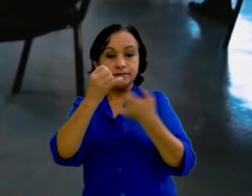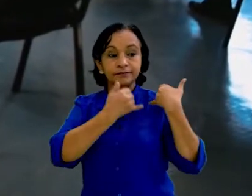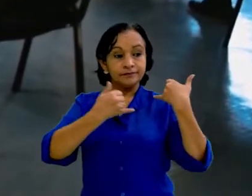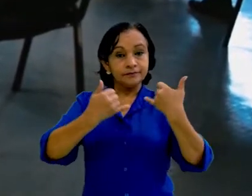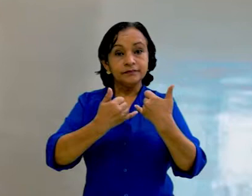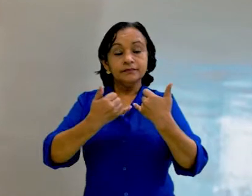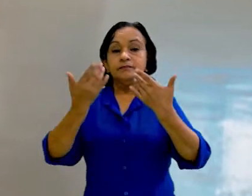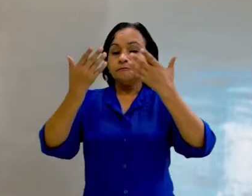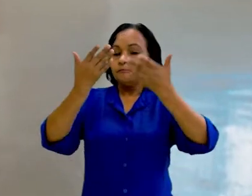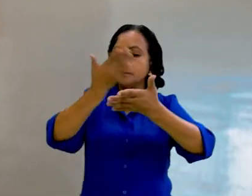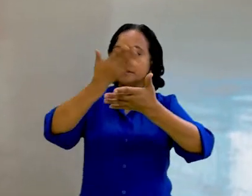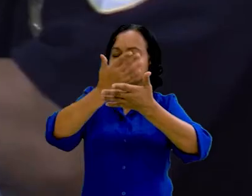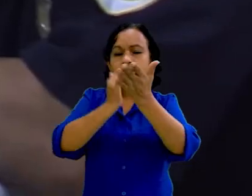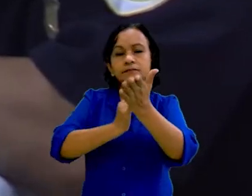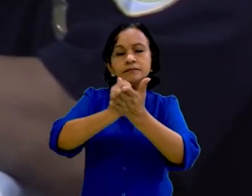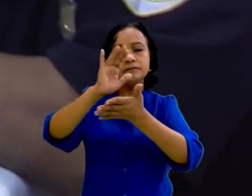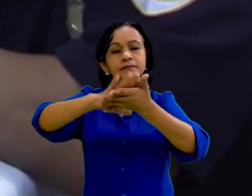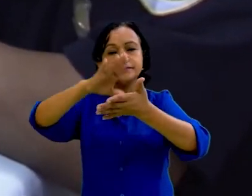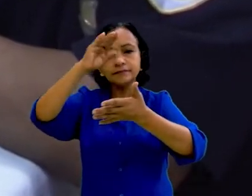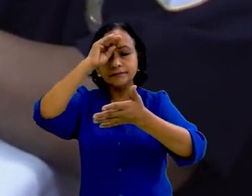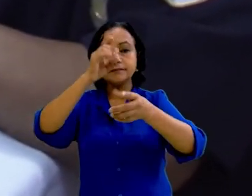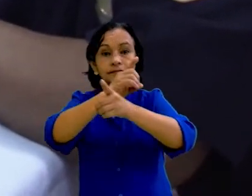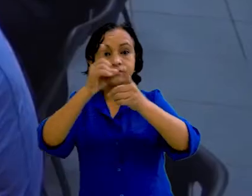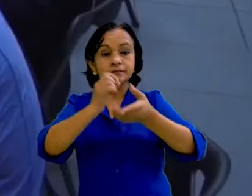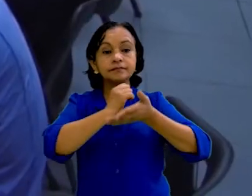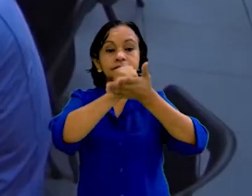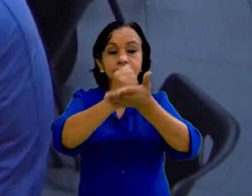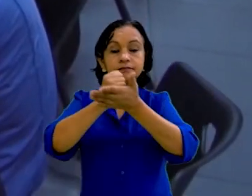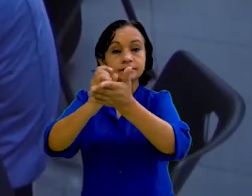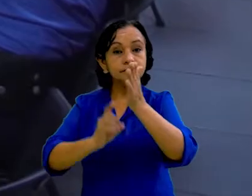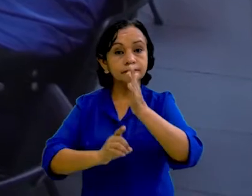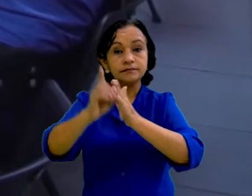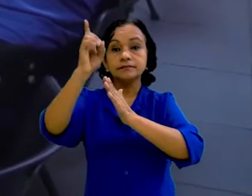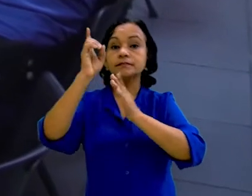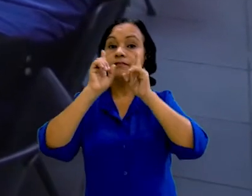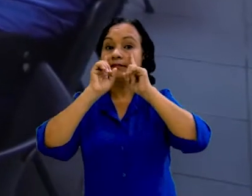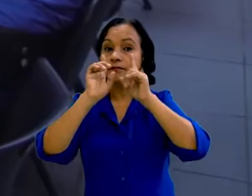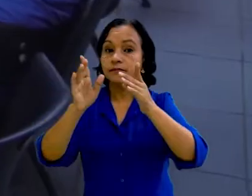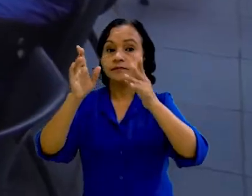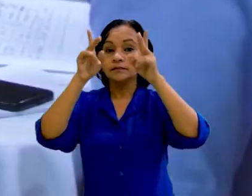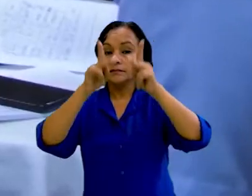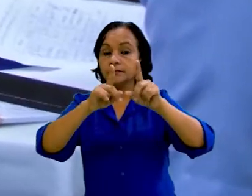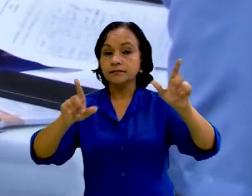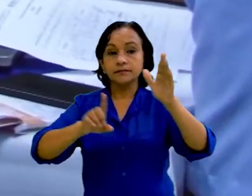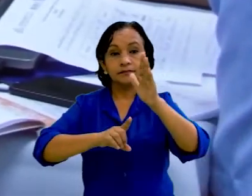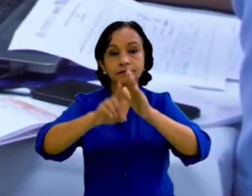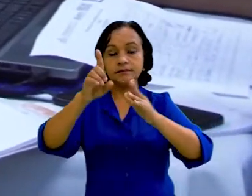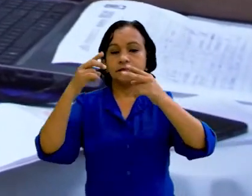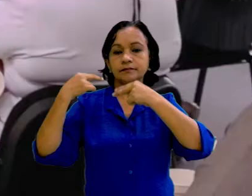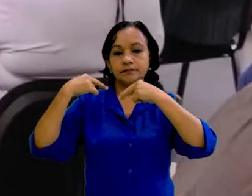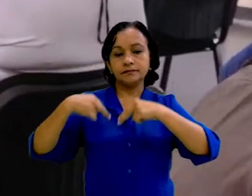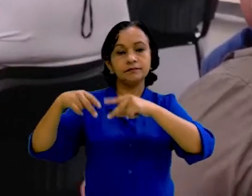institución de carácter académico e investigativo debe contribuir al desarrollo de la gestión de riesgo con la creación de un Plan de Desarrollo de